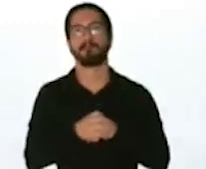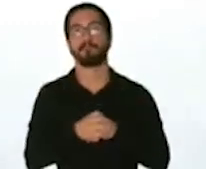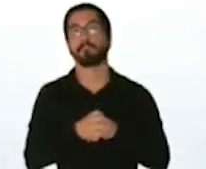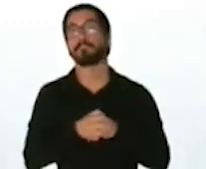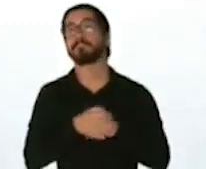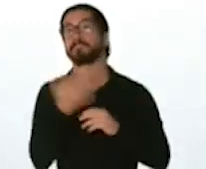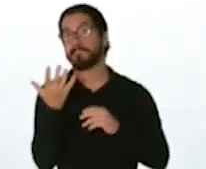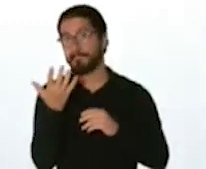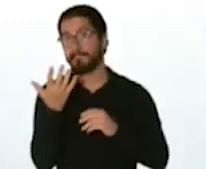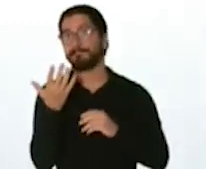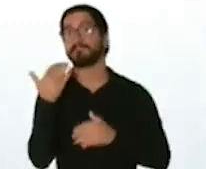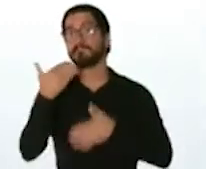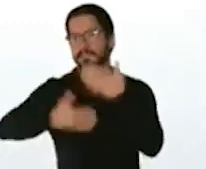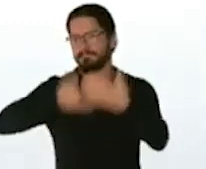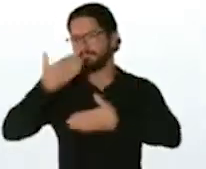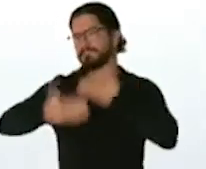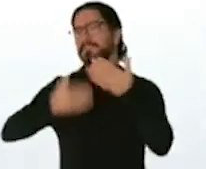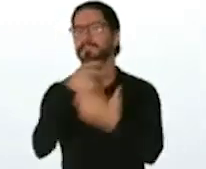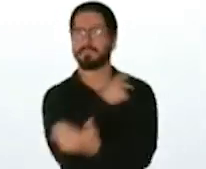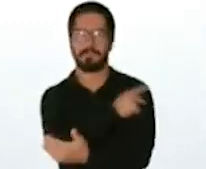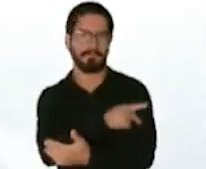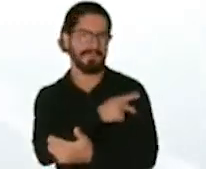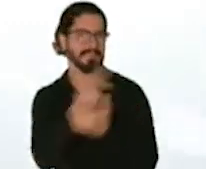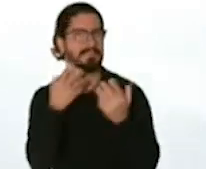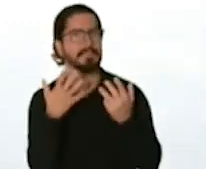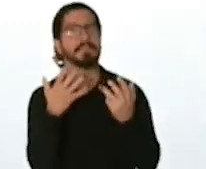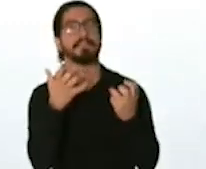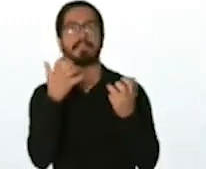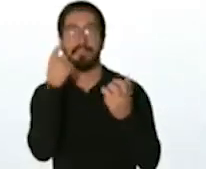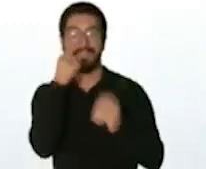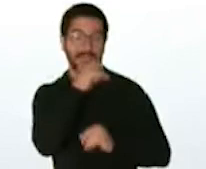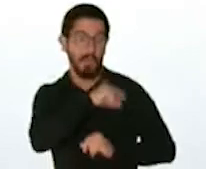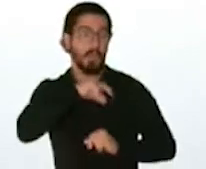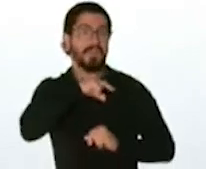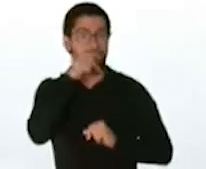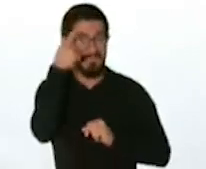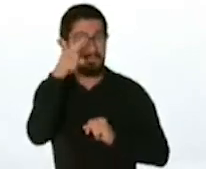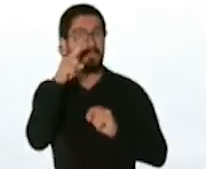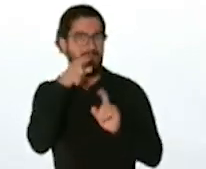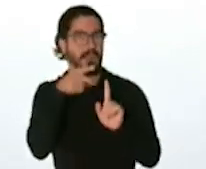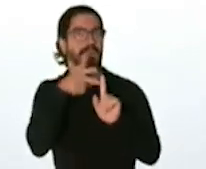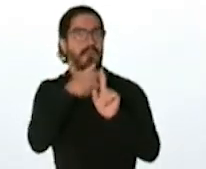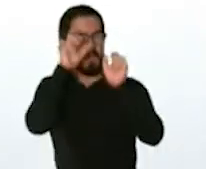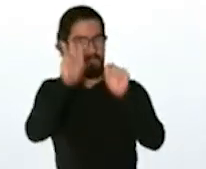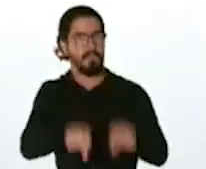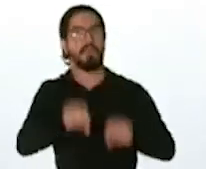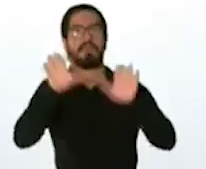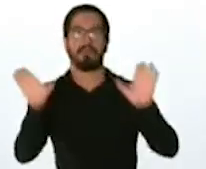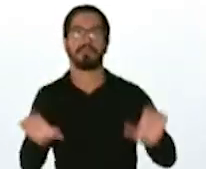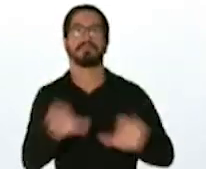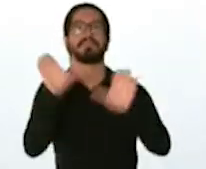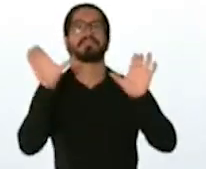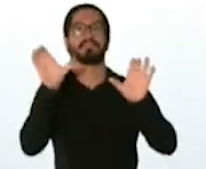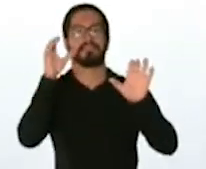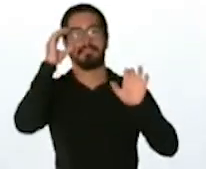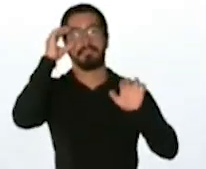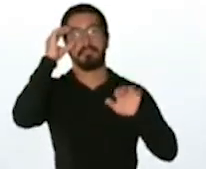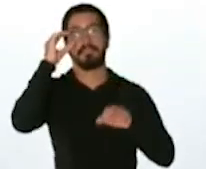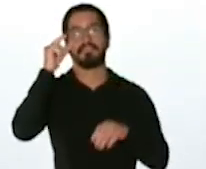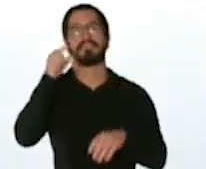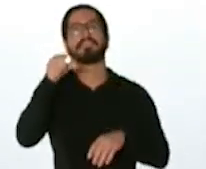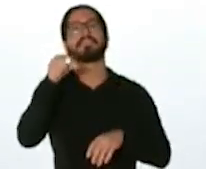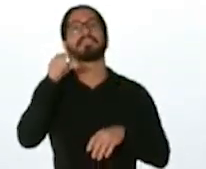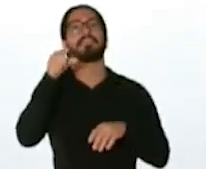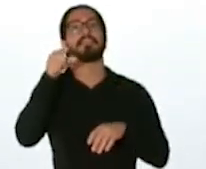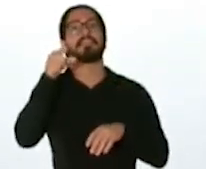eventualmente queremos que todos los pacientes que cualifiquen para vacunas o puedan vacunar pero ciertamente en la fase 1A